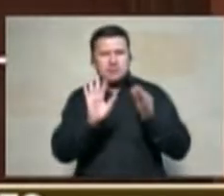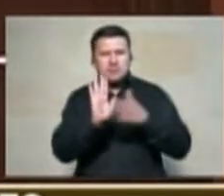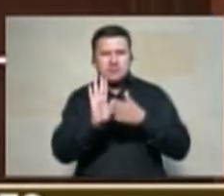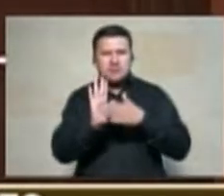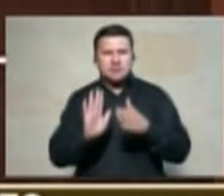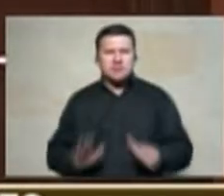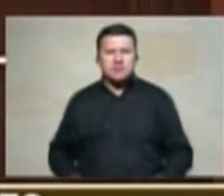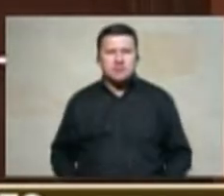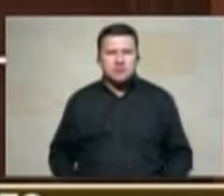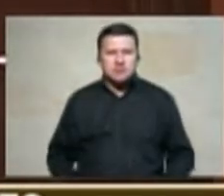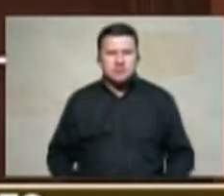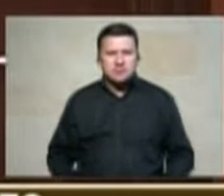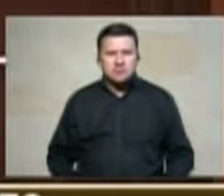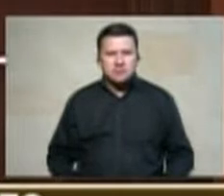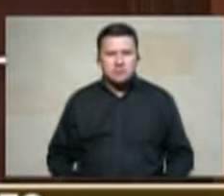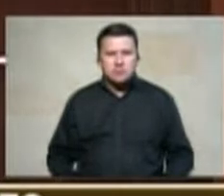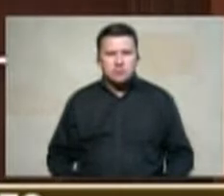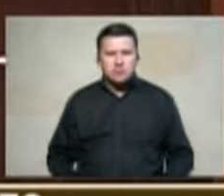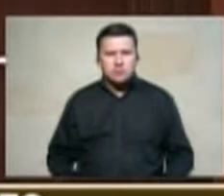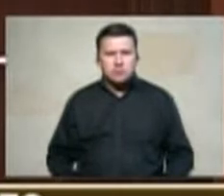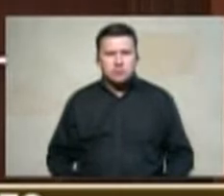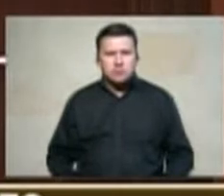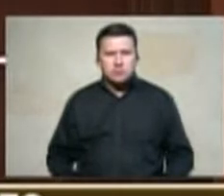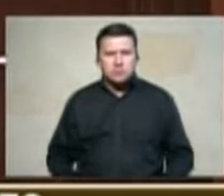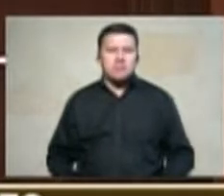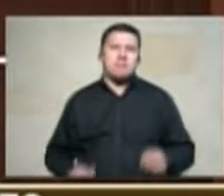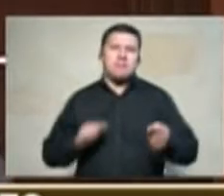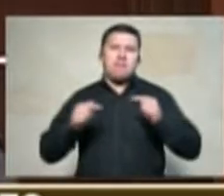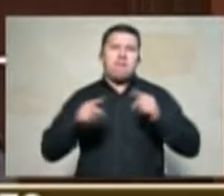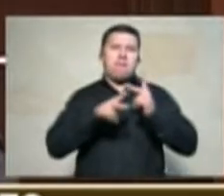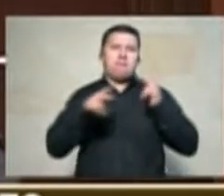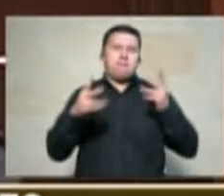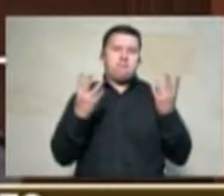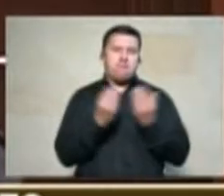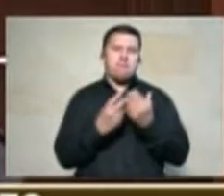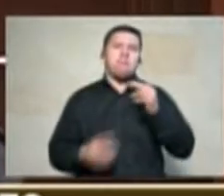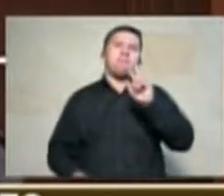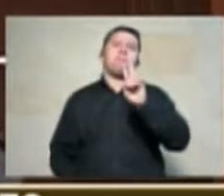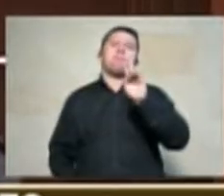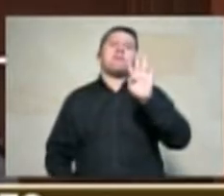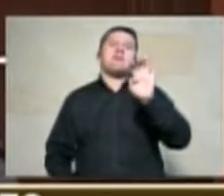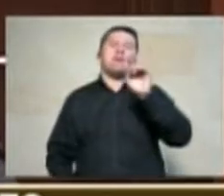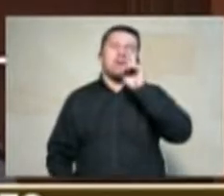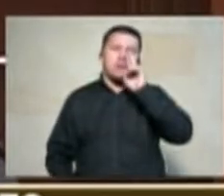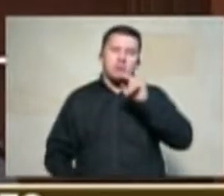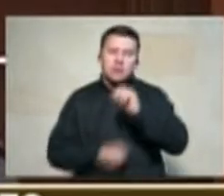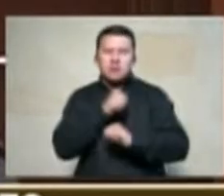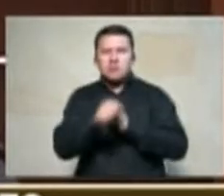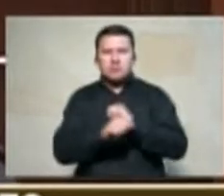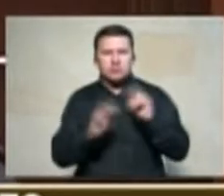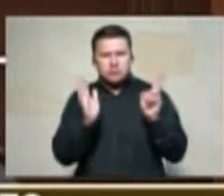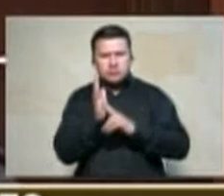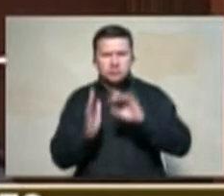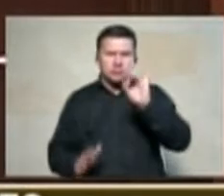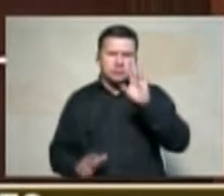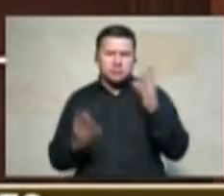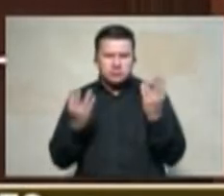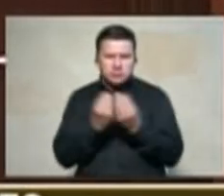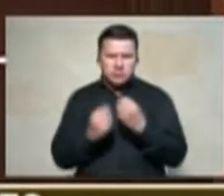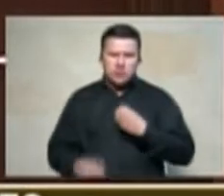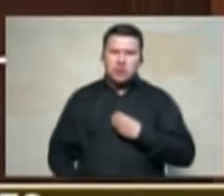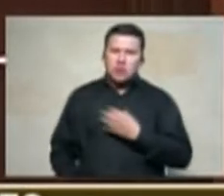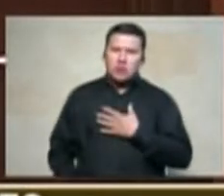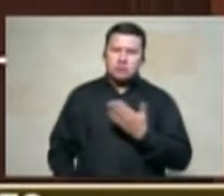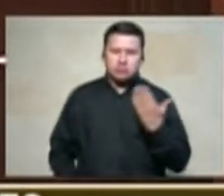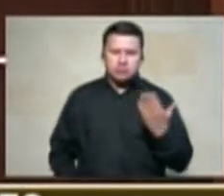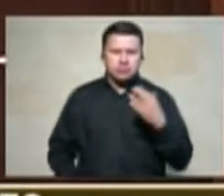este importante debate la fecha es el 29 de julio de 2015 fecha en la cual tuvimos la oportunidad también citados por la honorable